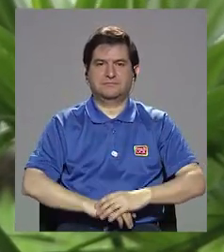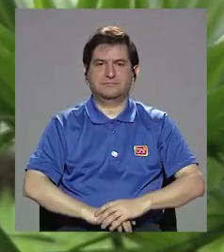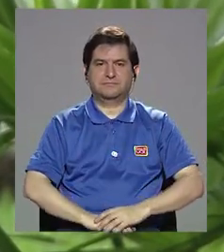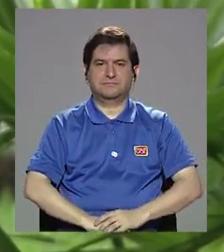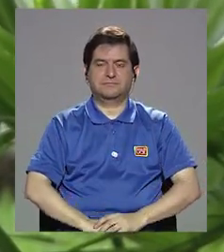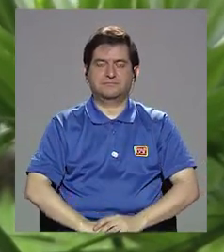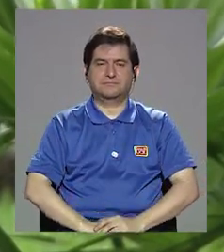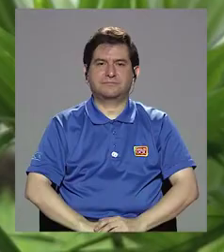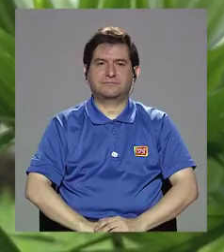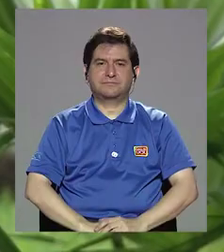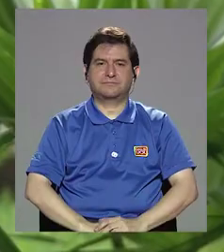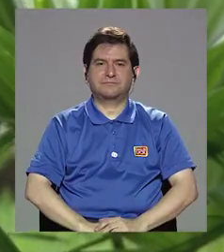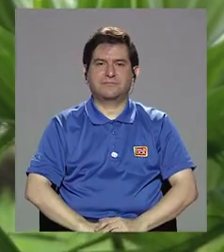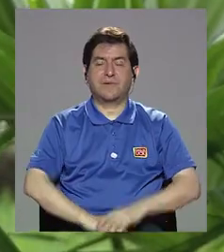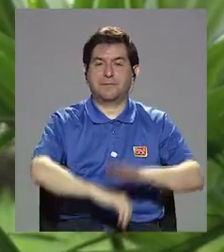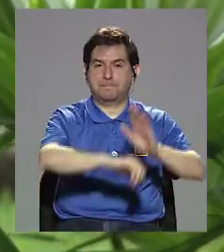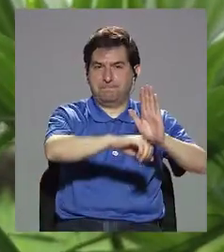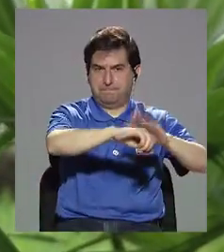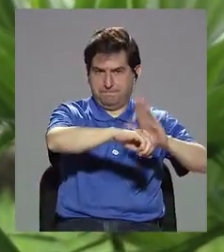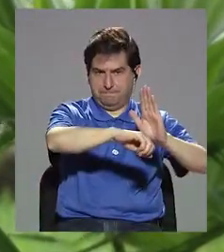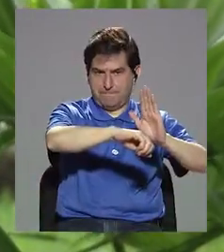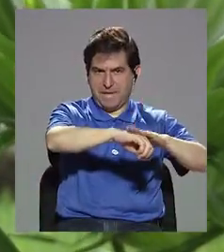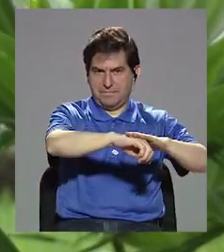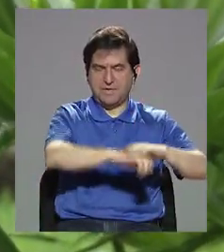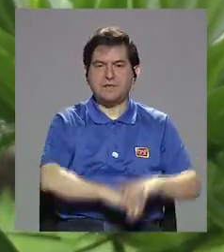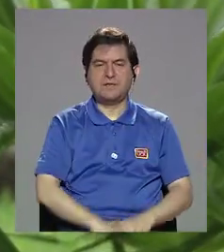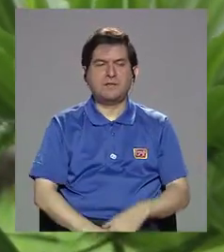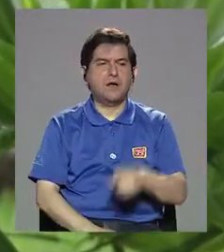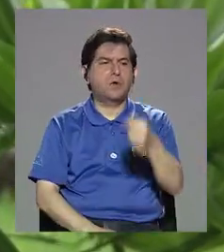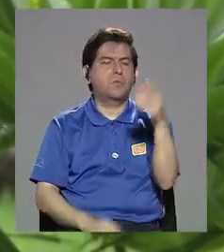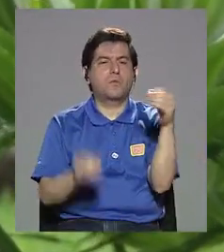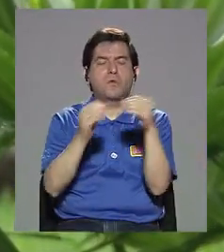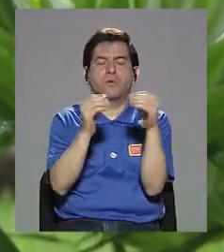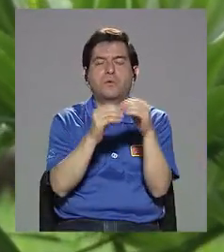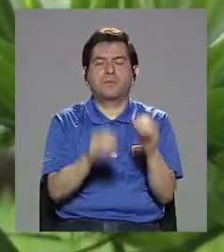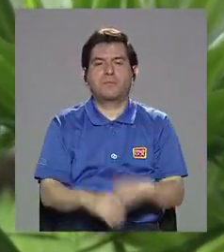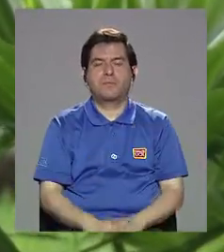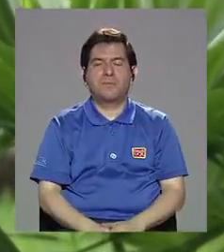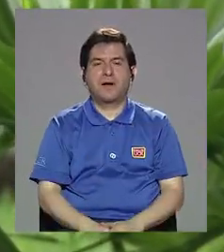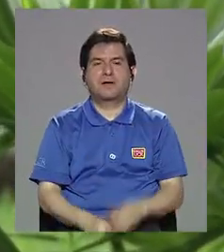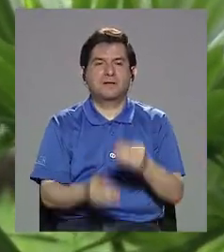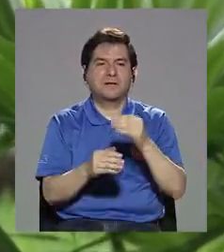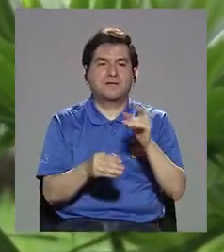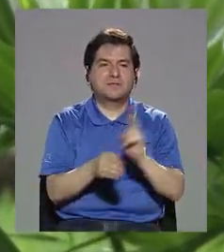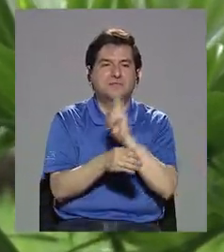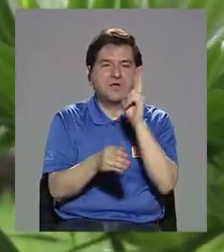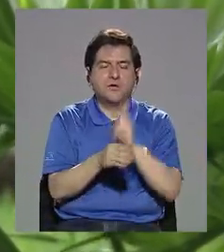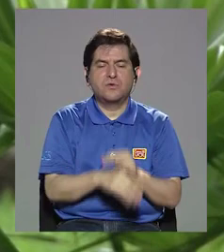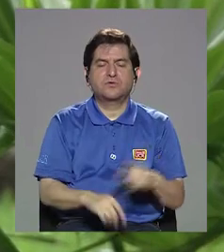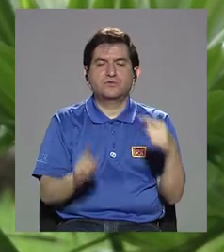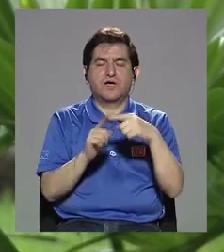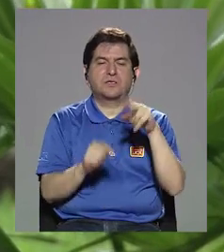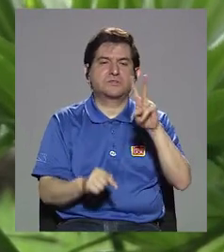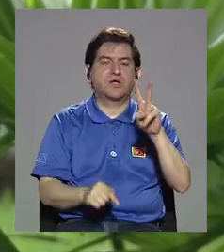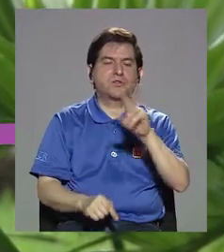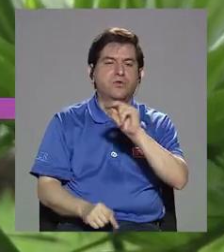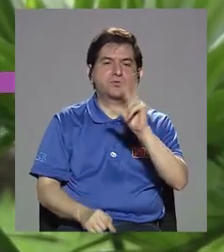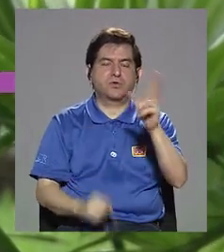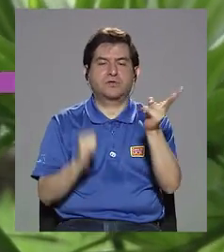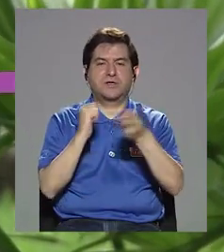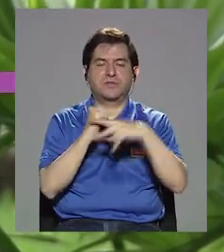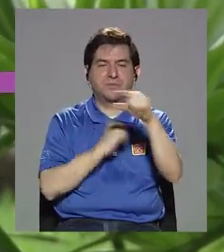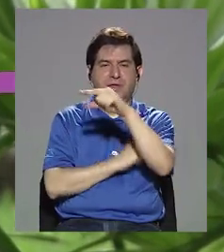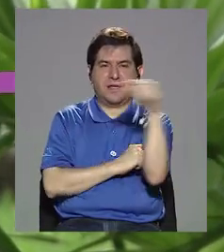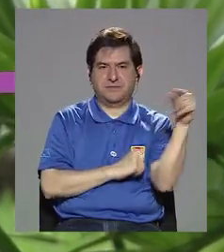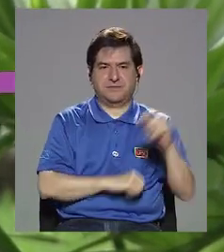se permite un poco más el consumo, digamos, hasta dos a tres veces